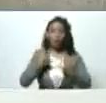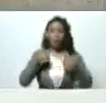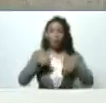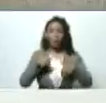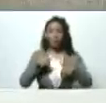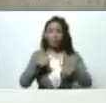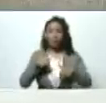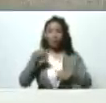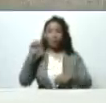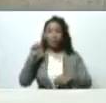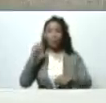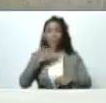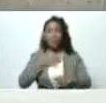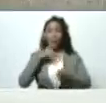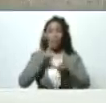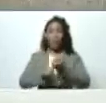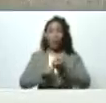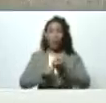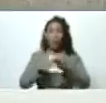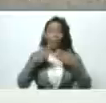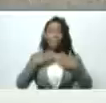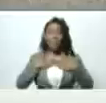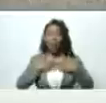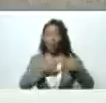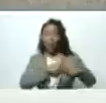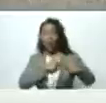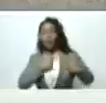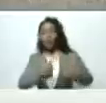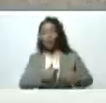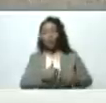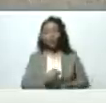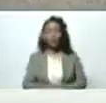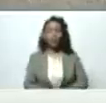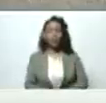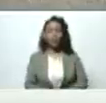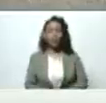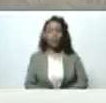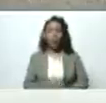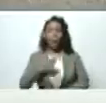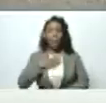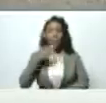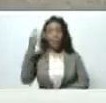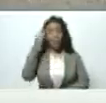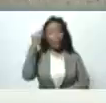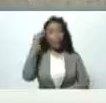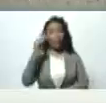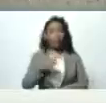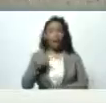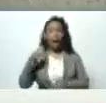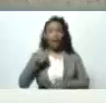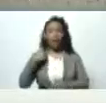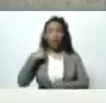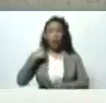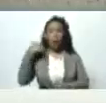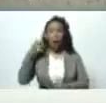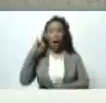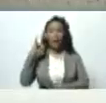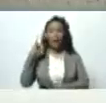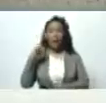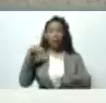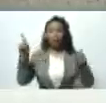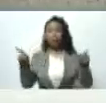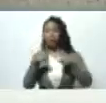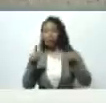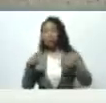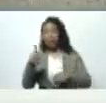silita en mi corazón y en mi mente aquí tengo el compositor